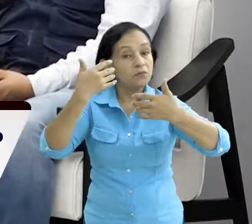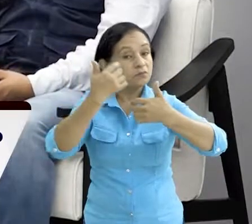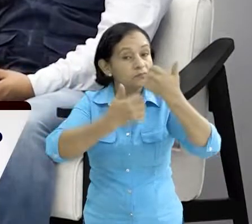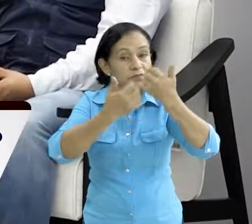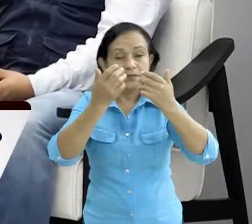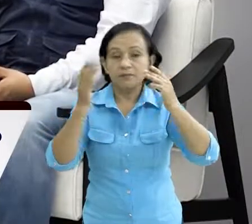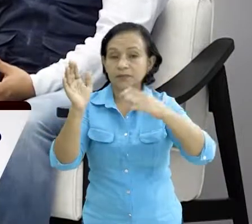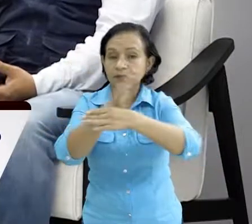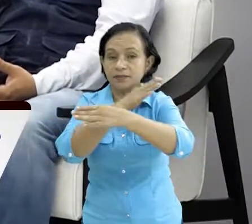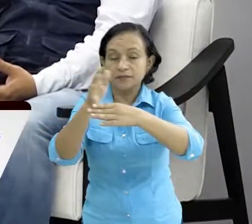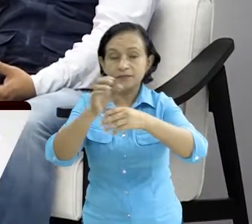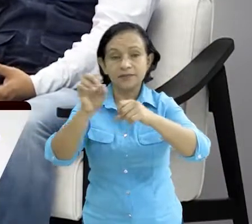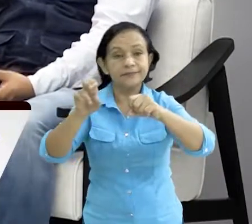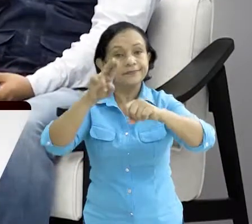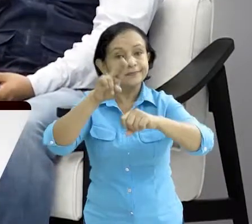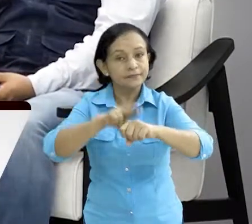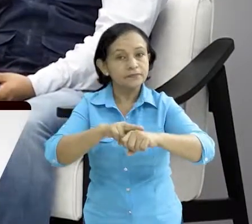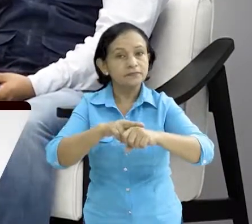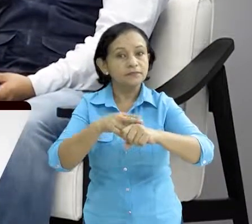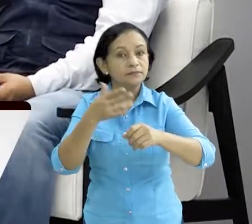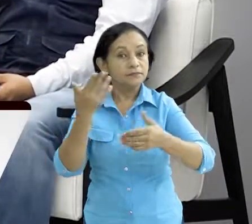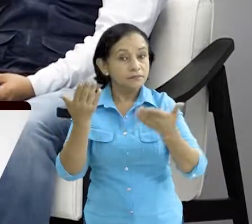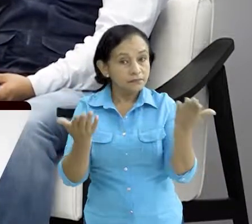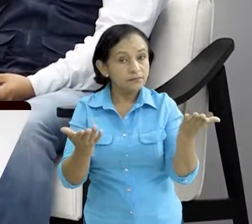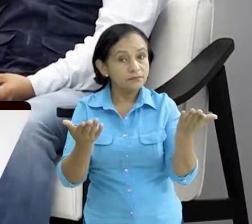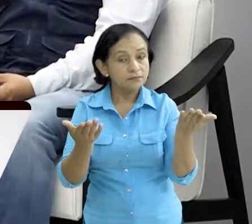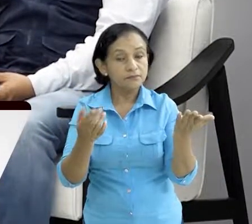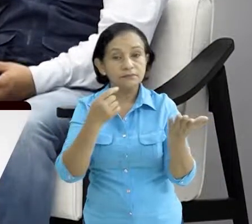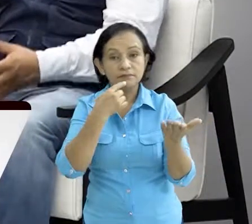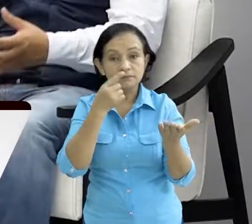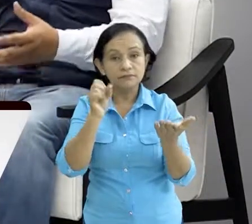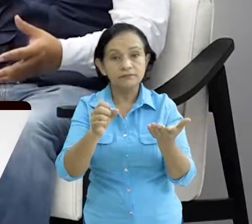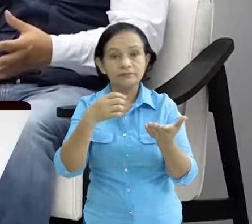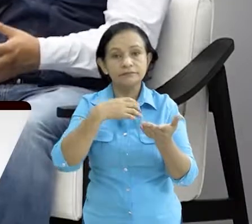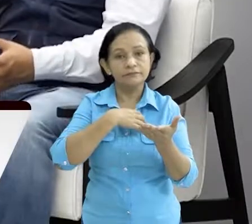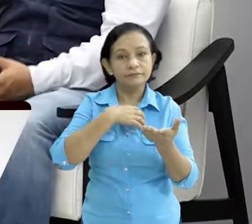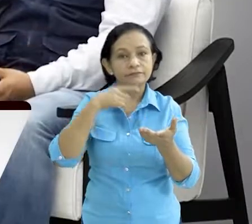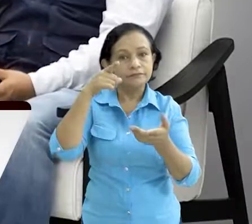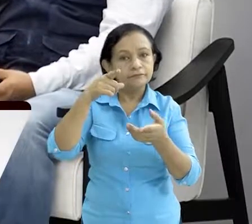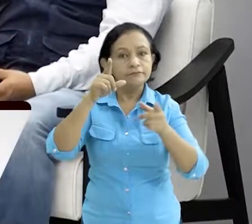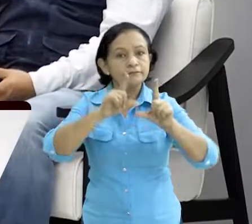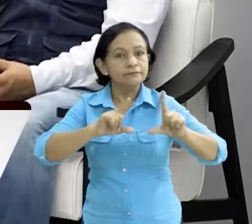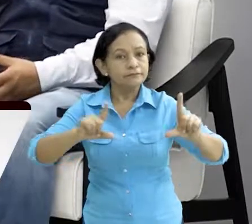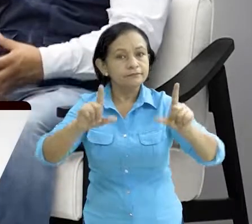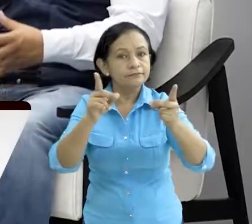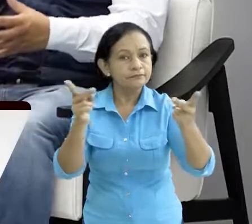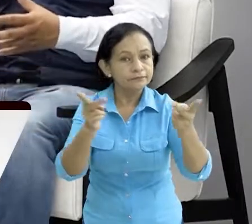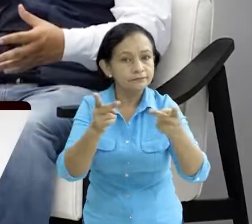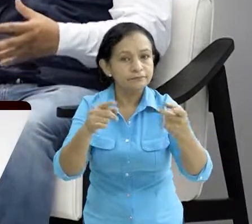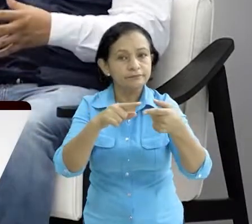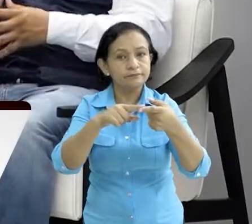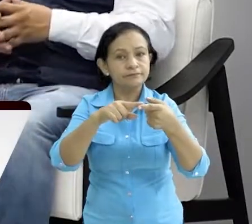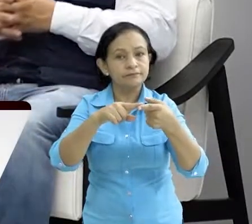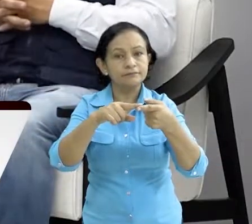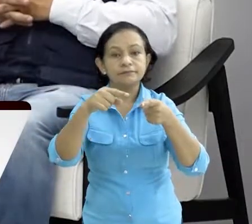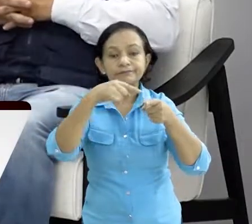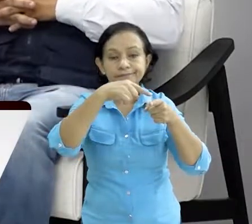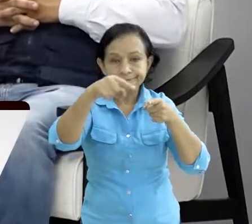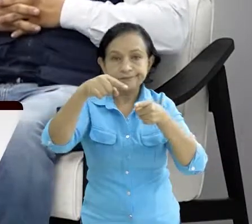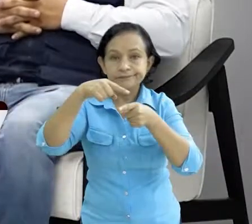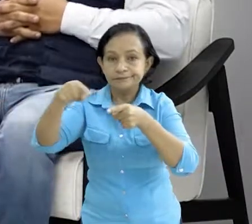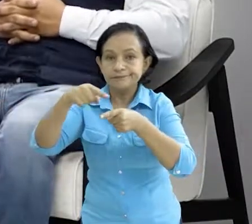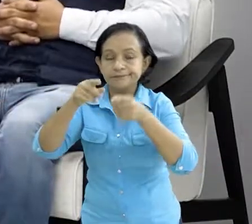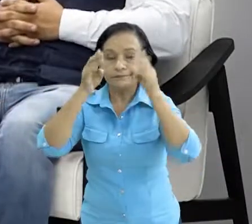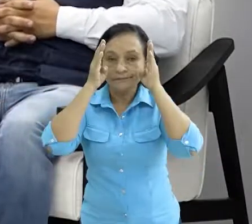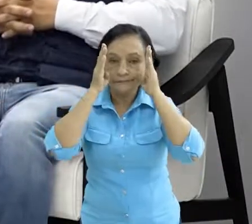nacional, dependiendo, lógicamente, de su expresión territorial. O si son puestos de mando municipales, pues